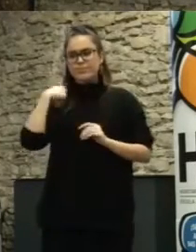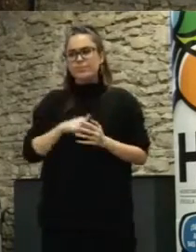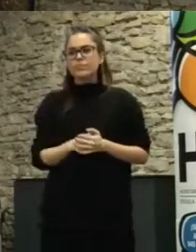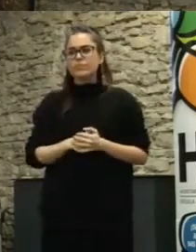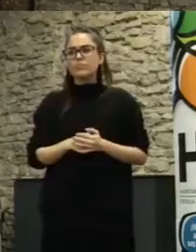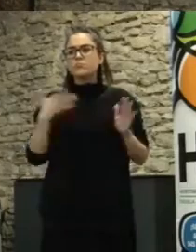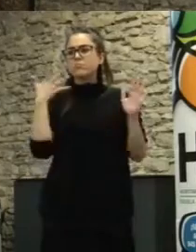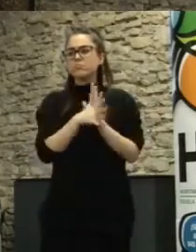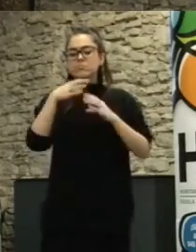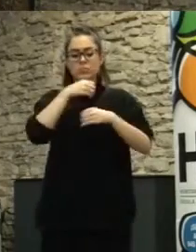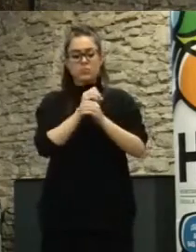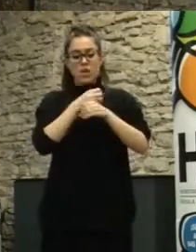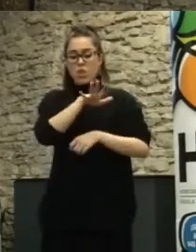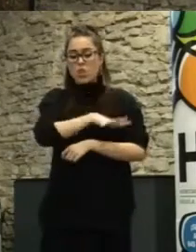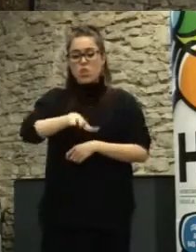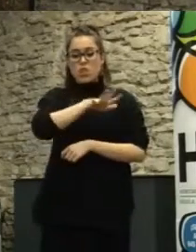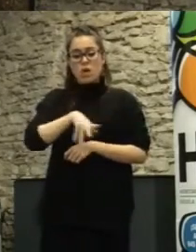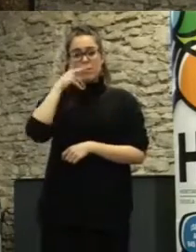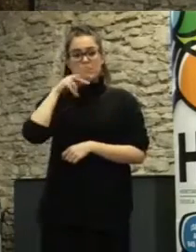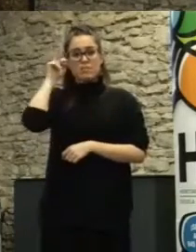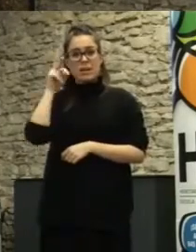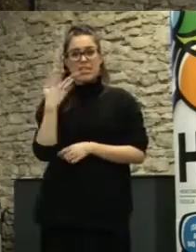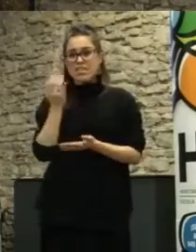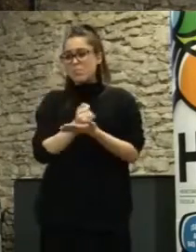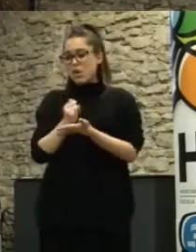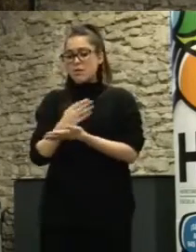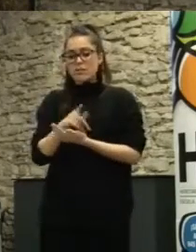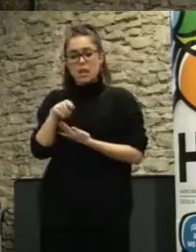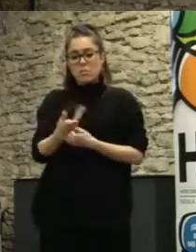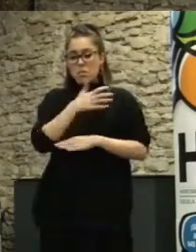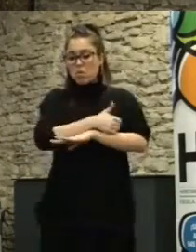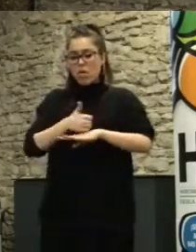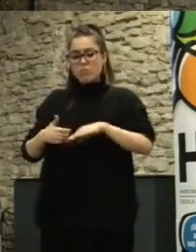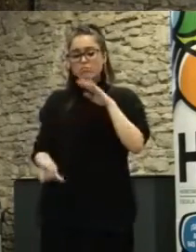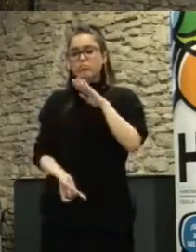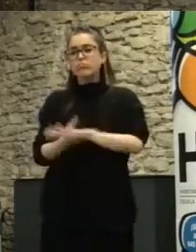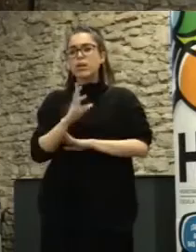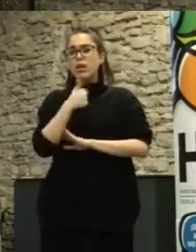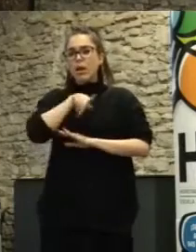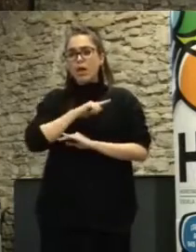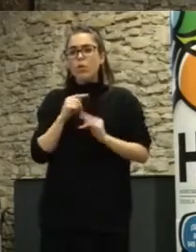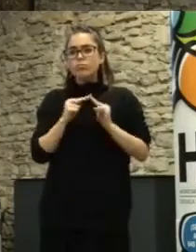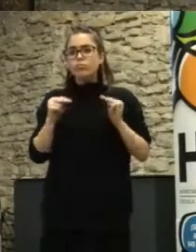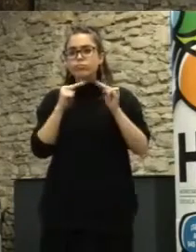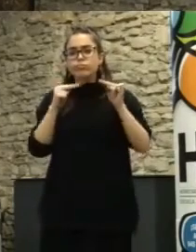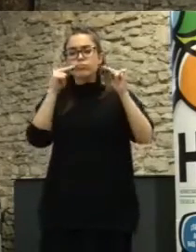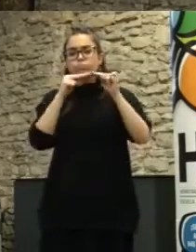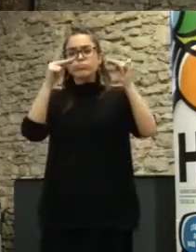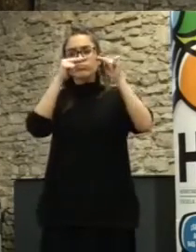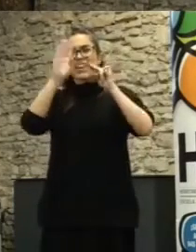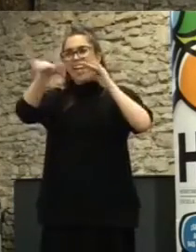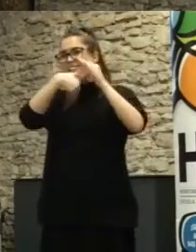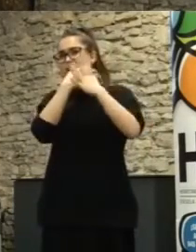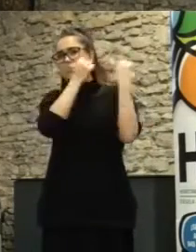laboratorios espacios de experimentación que parten de la ciudadanía y que suben hacia arriba hacia la administración y la